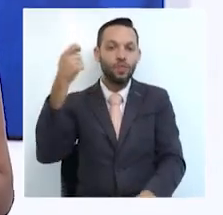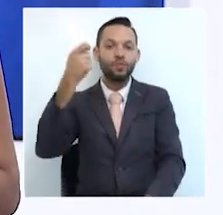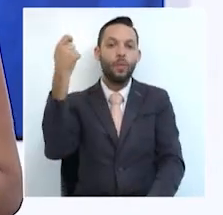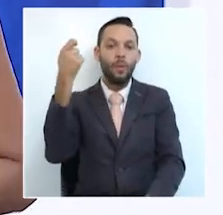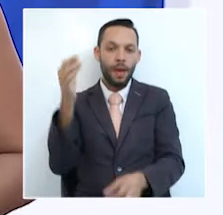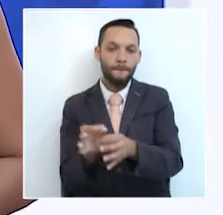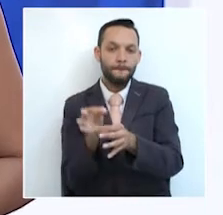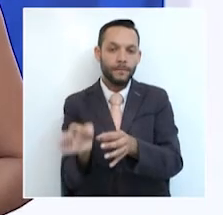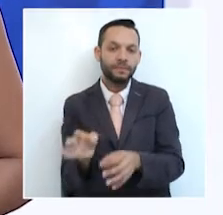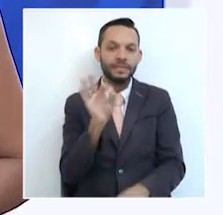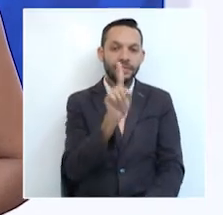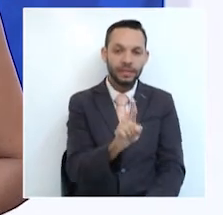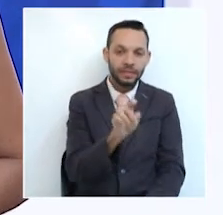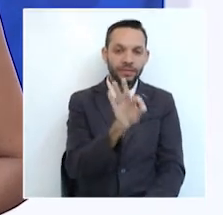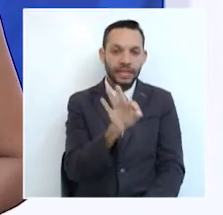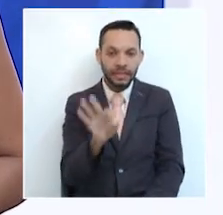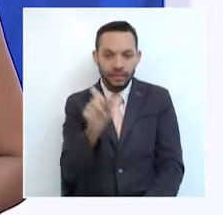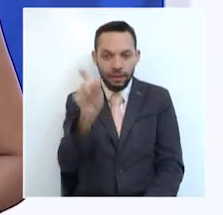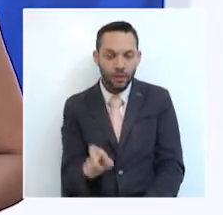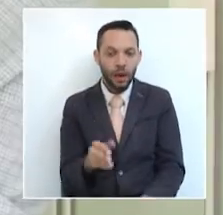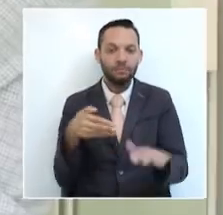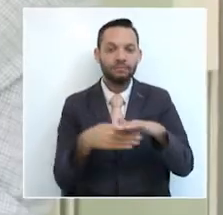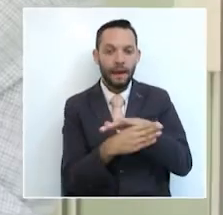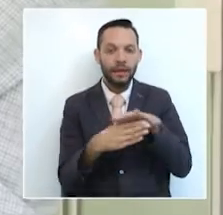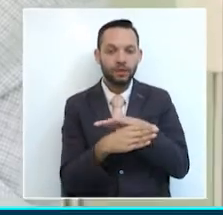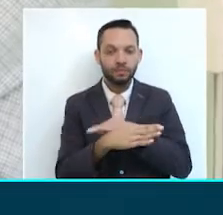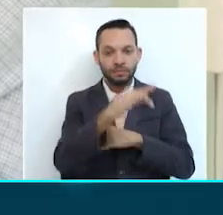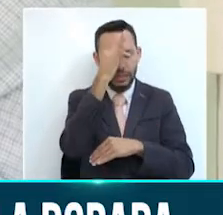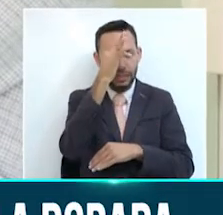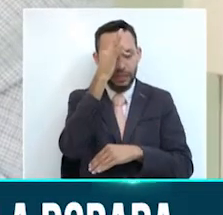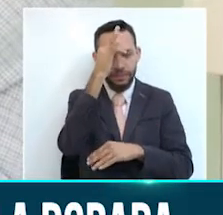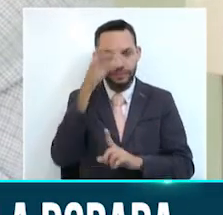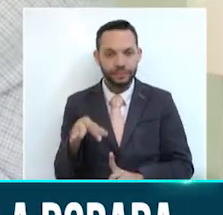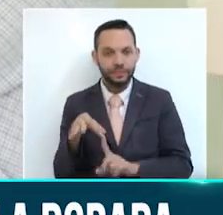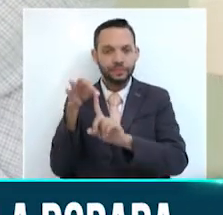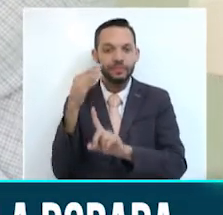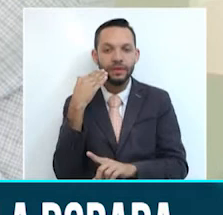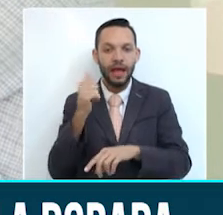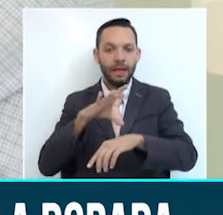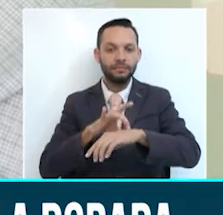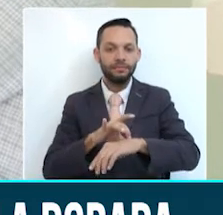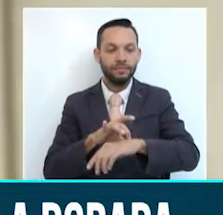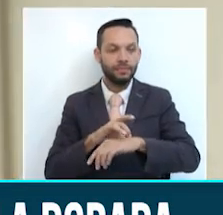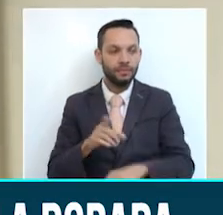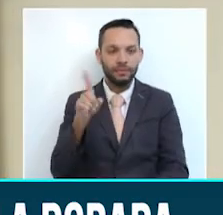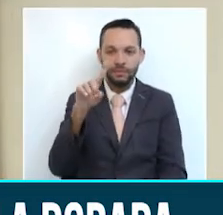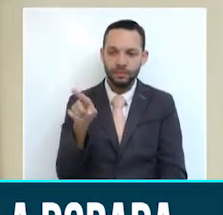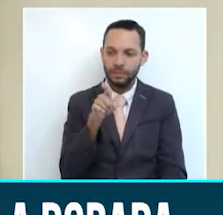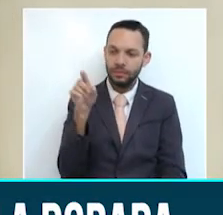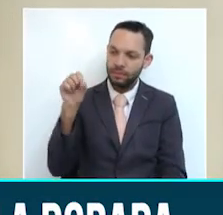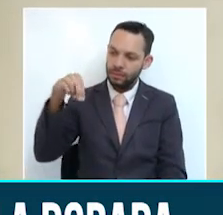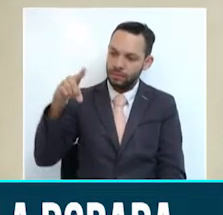133 casos documentados. La especialista Sandra Patiño de la Dirección Territorial de Salud de Caldas